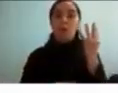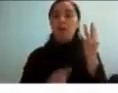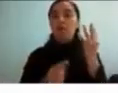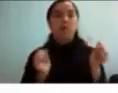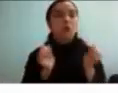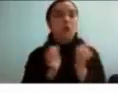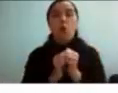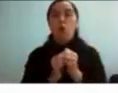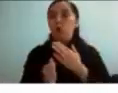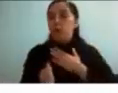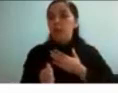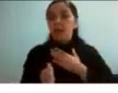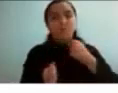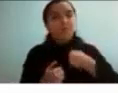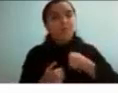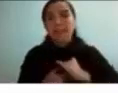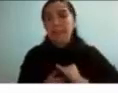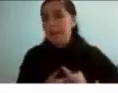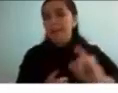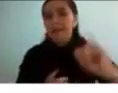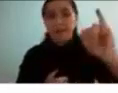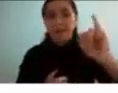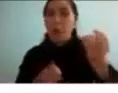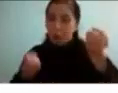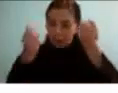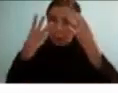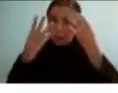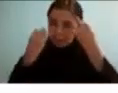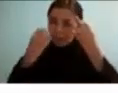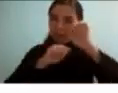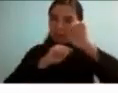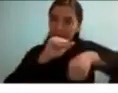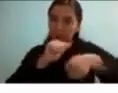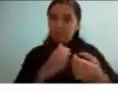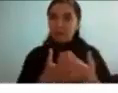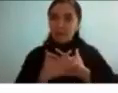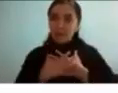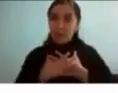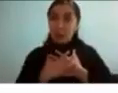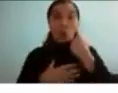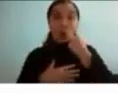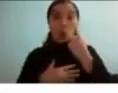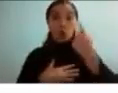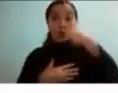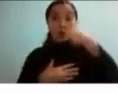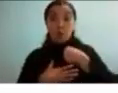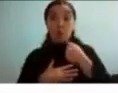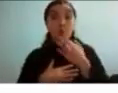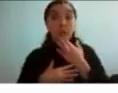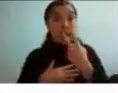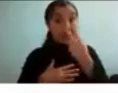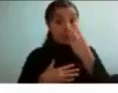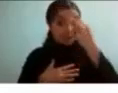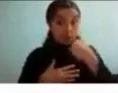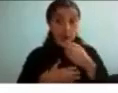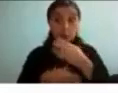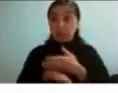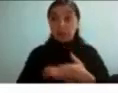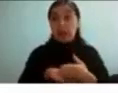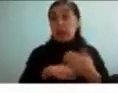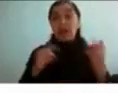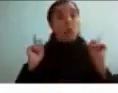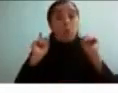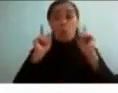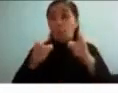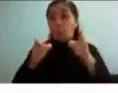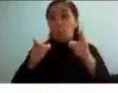que hay que aprender a lidiar con él conocerlo lo mejor es conocerlo antes pero cuando ya lo conoces un poco más tarde también te va a ayudar a